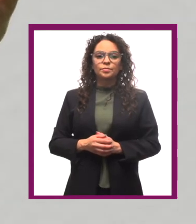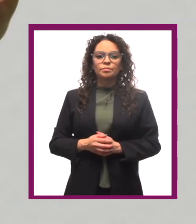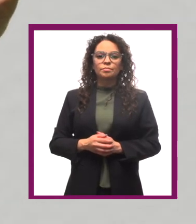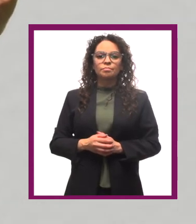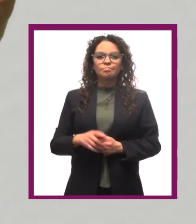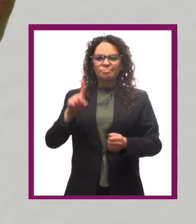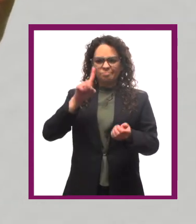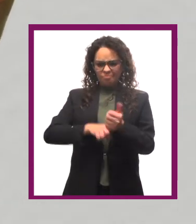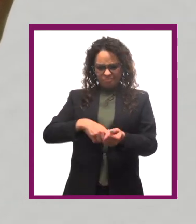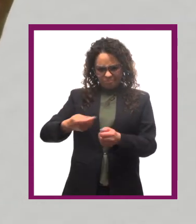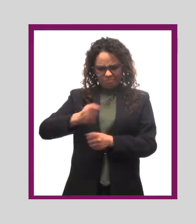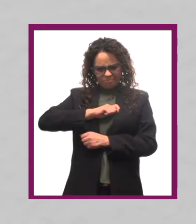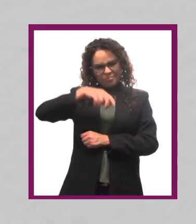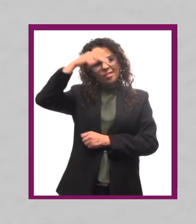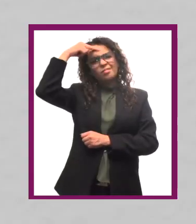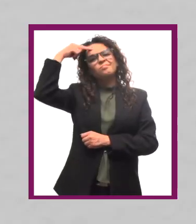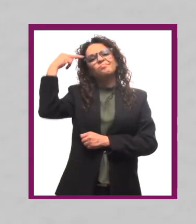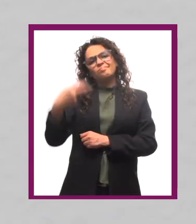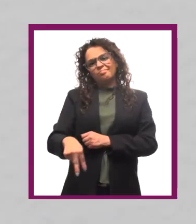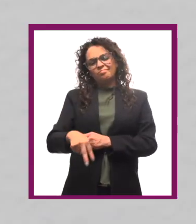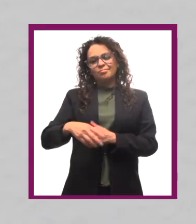Porque sabe a México.